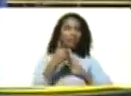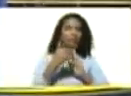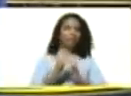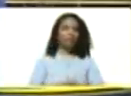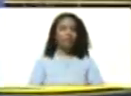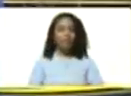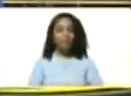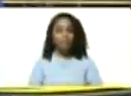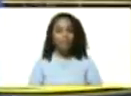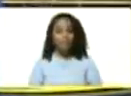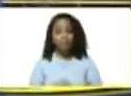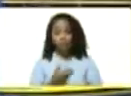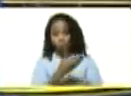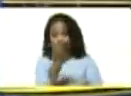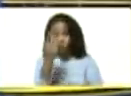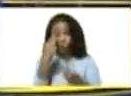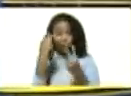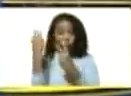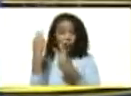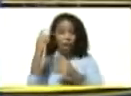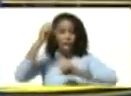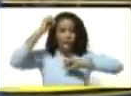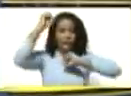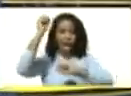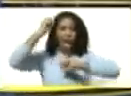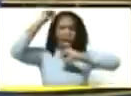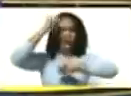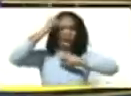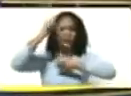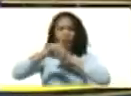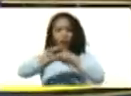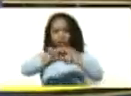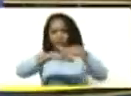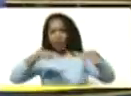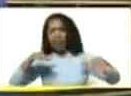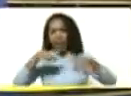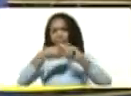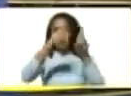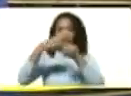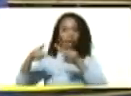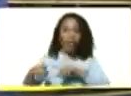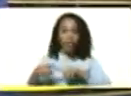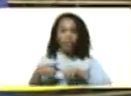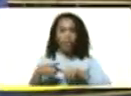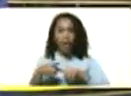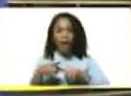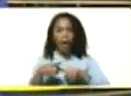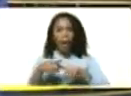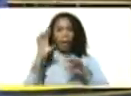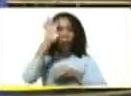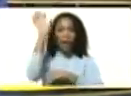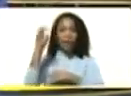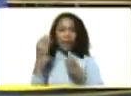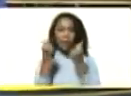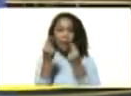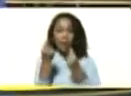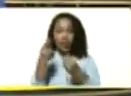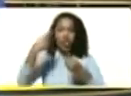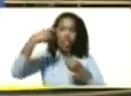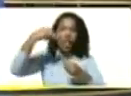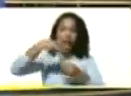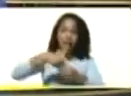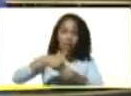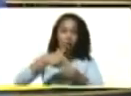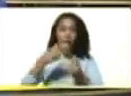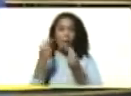Ustedes ven las protestas masivas en distintos países por el precio del combustible, por el precio de los